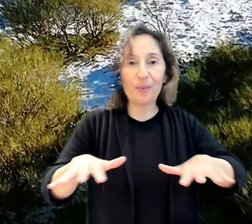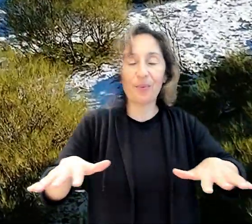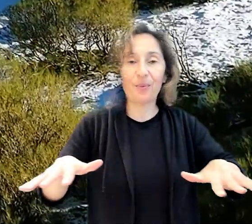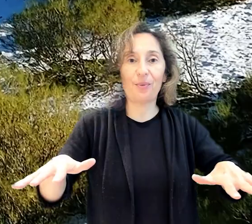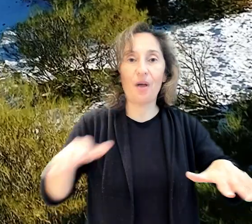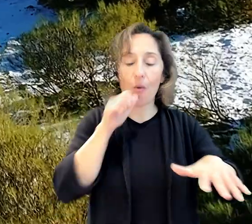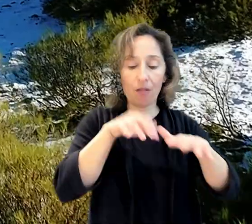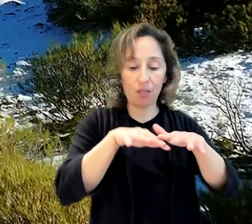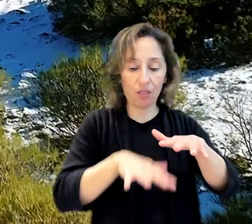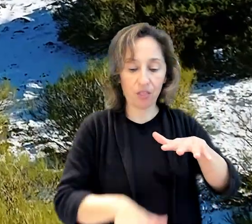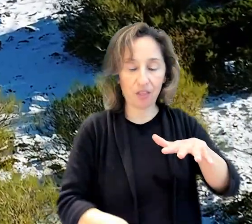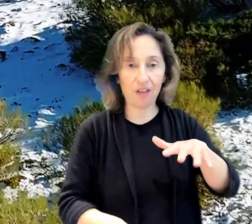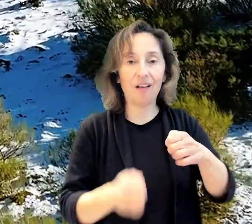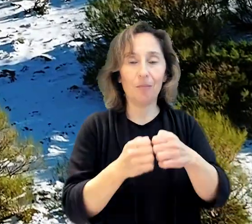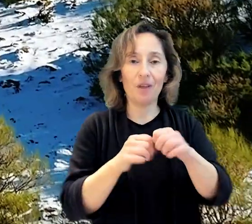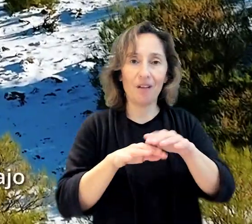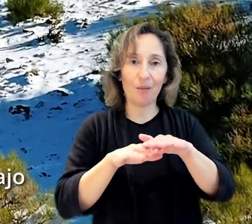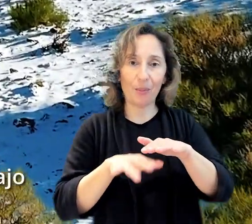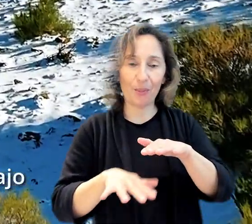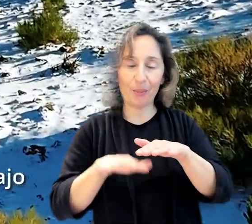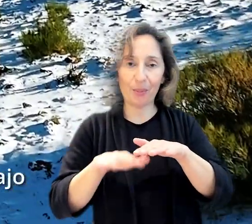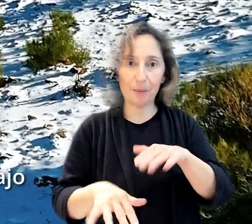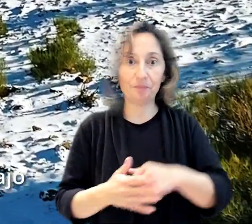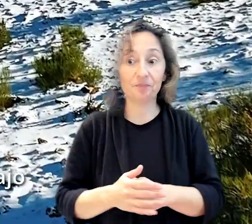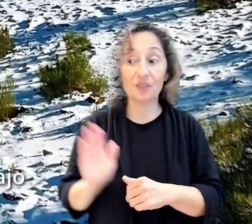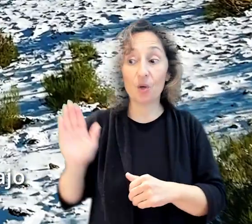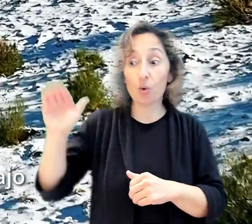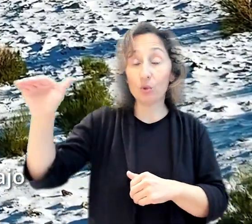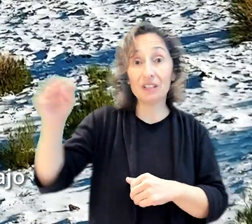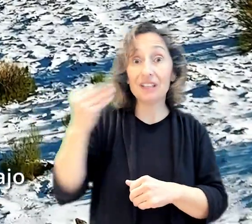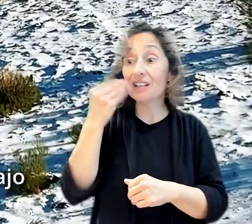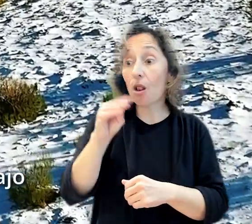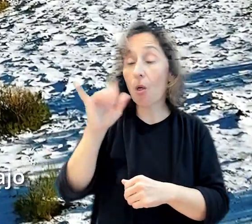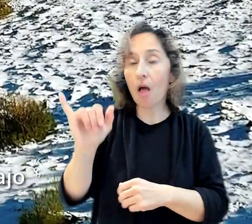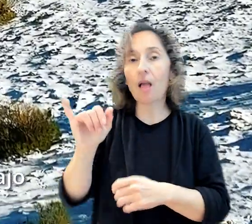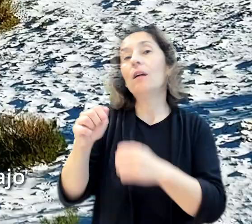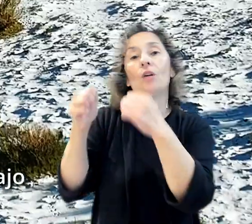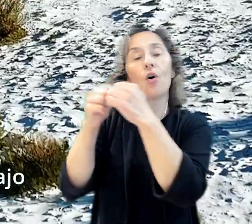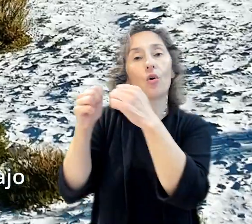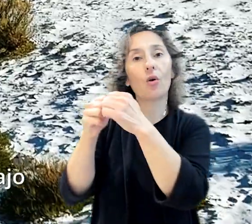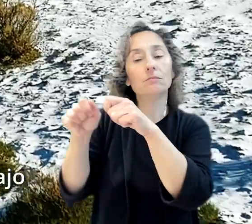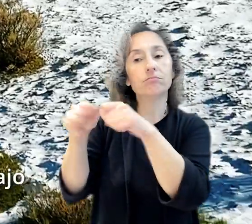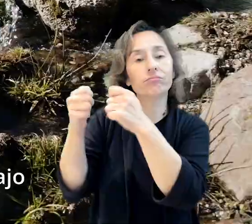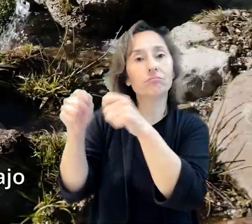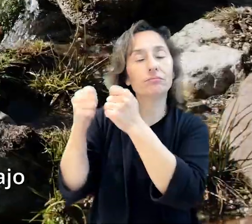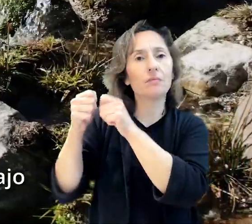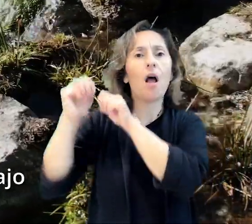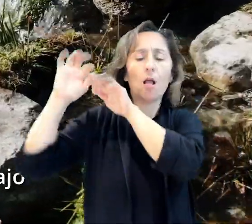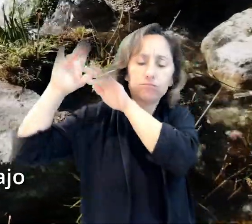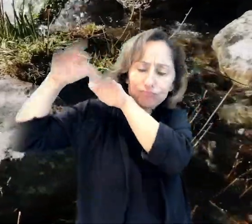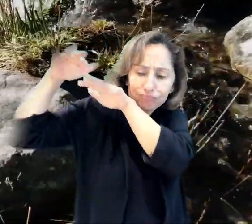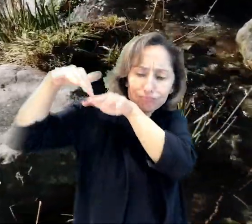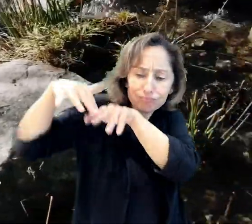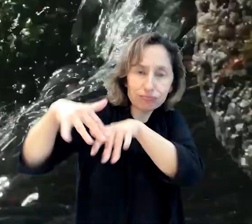y se sedimenta. Las montañas con el hielo se cuartean y luego van cayendo